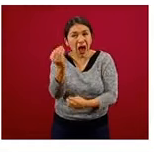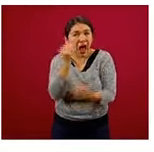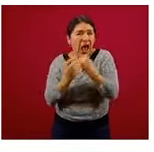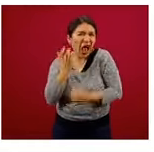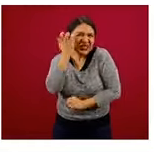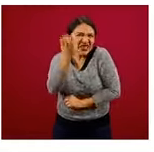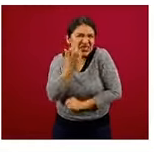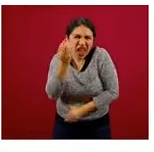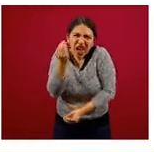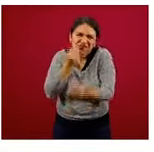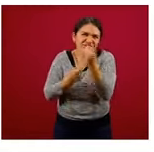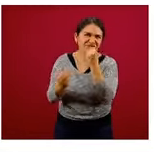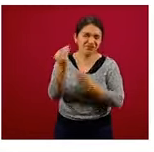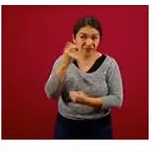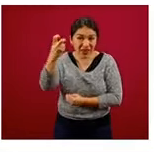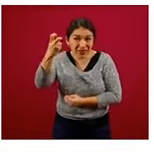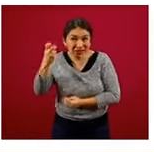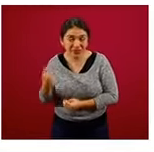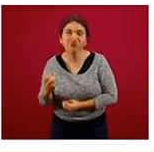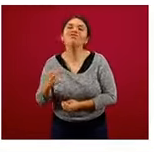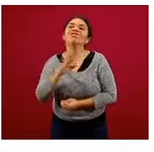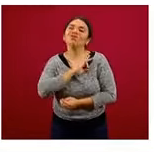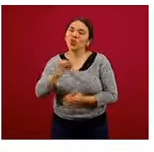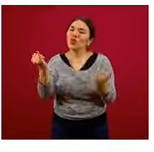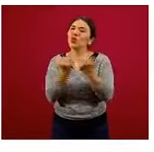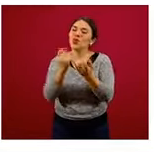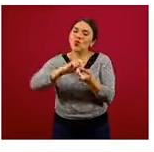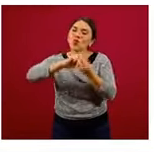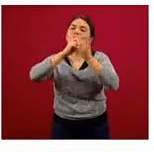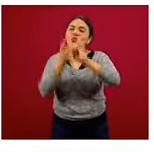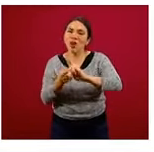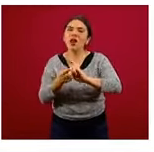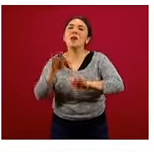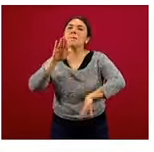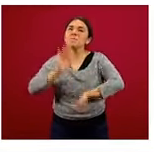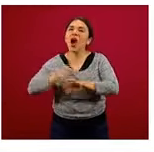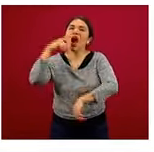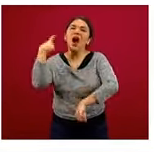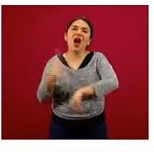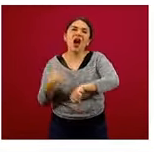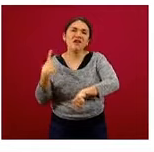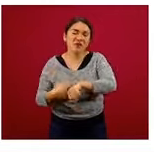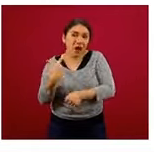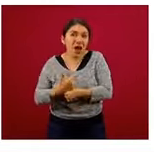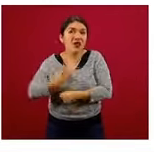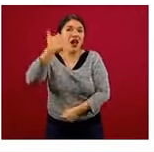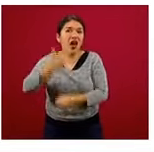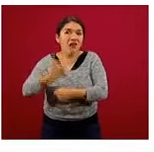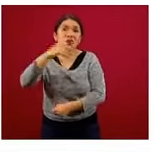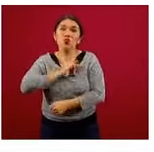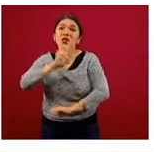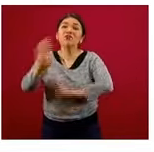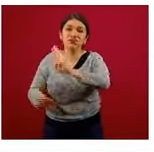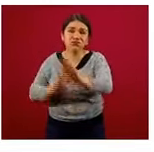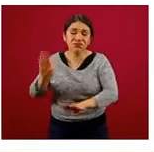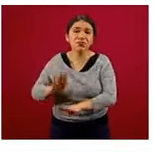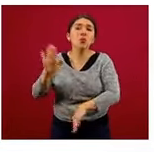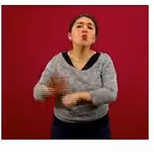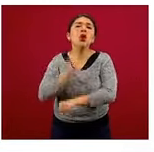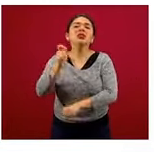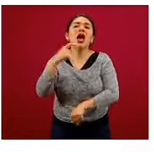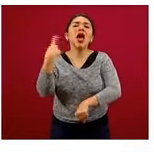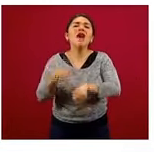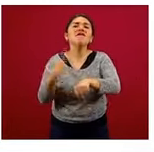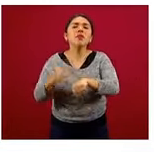consumen en exceso, también pueden provocar ahí sí aumento en los riesgos de enfermedad y muerte, por